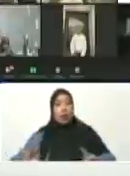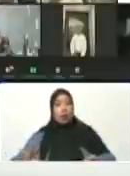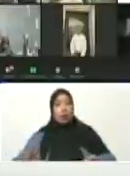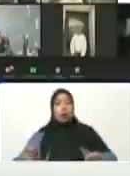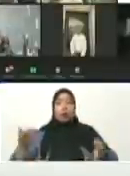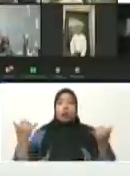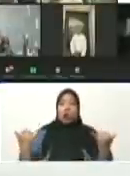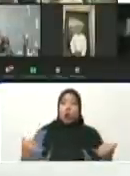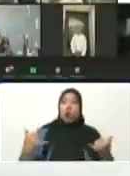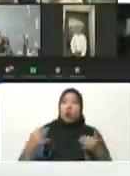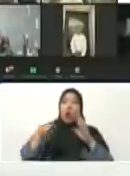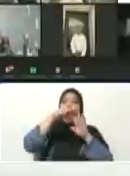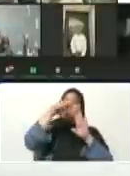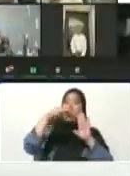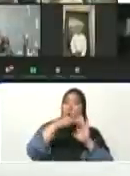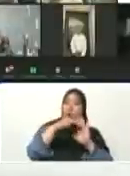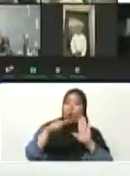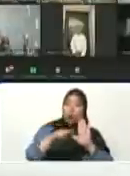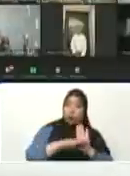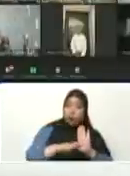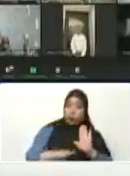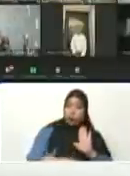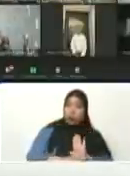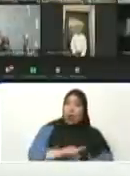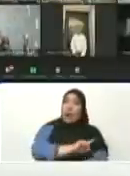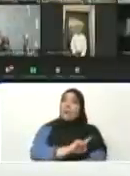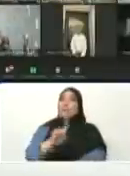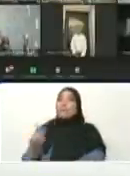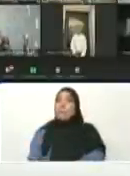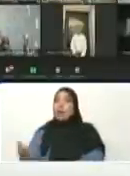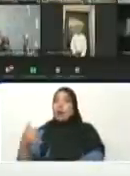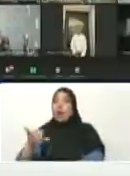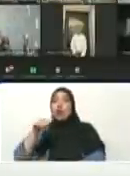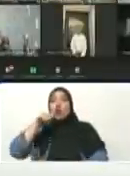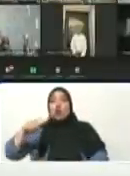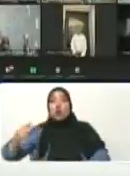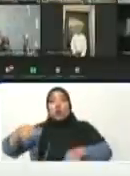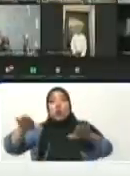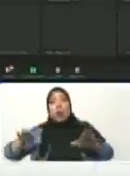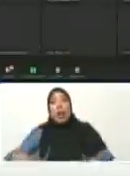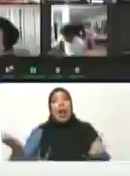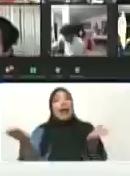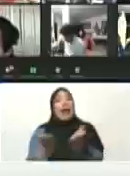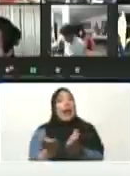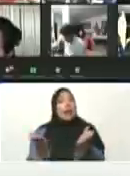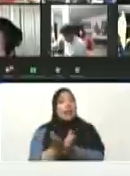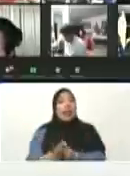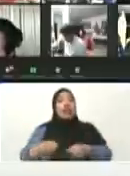tomado un conjunto de medidas. La primera, bueno, que quiero anunciar es la suspensión de las clases